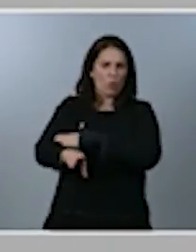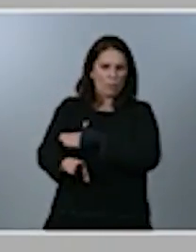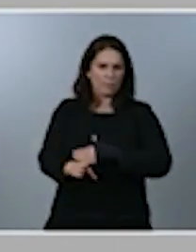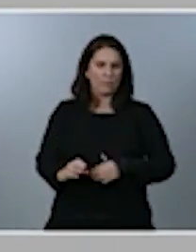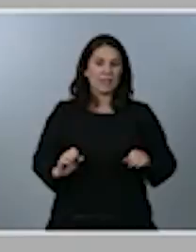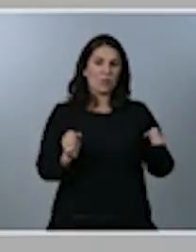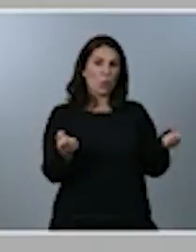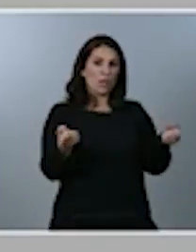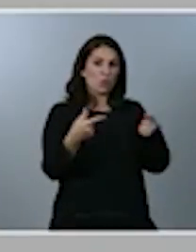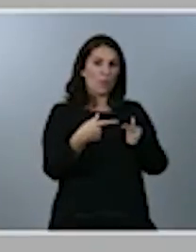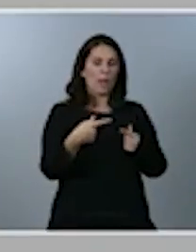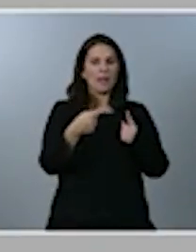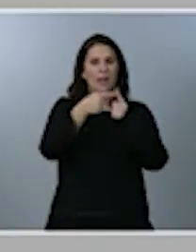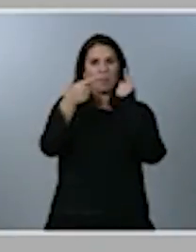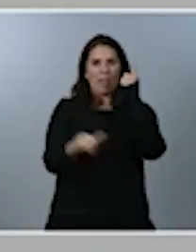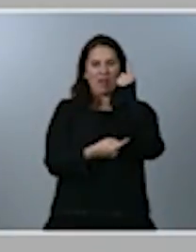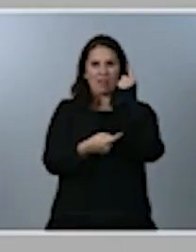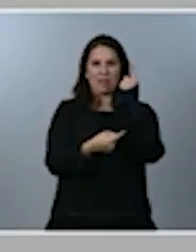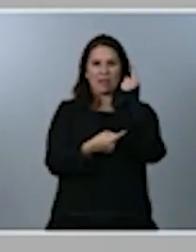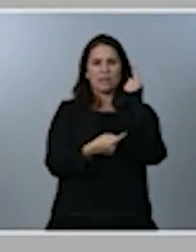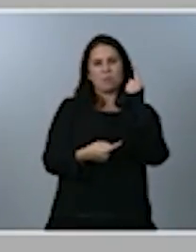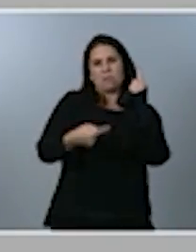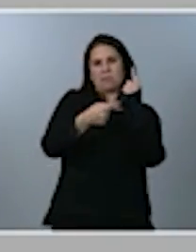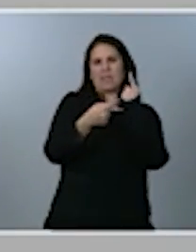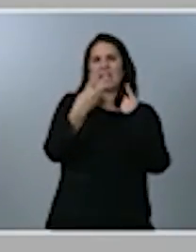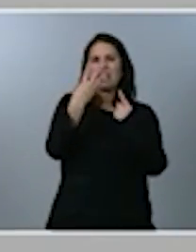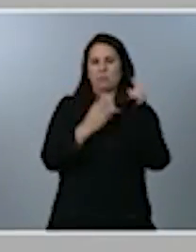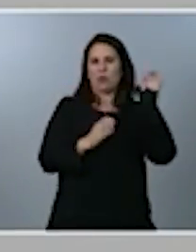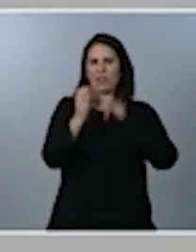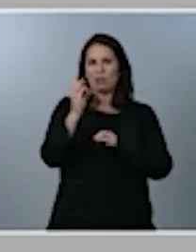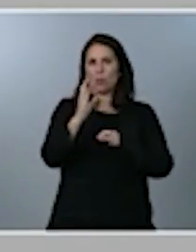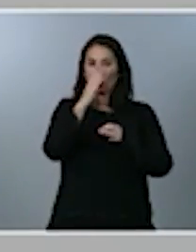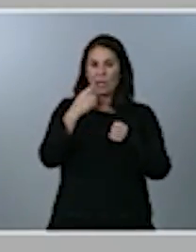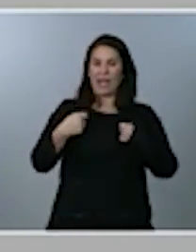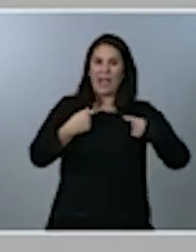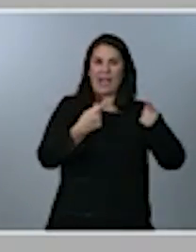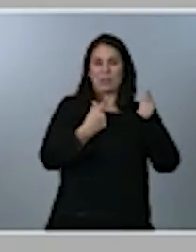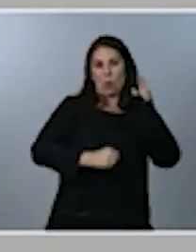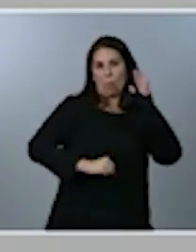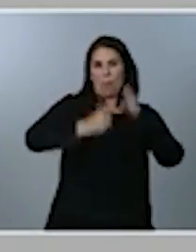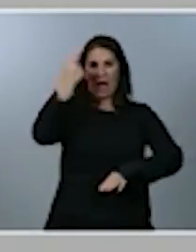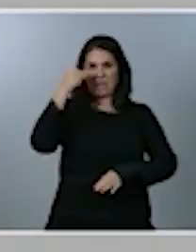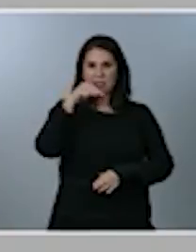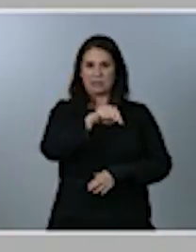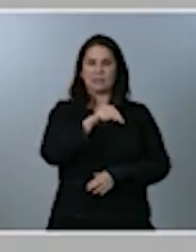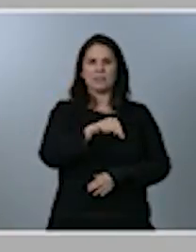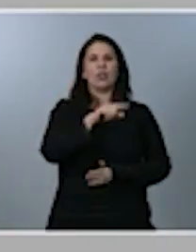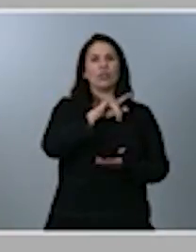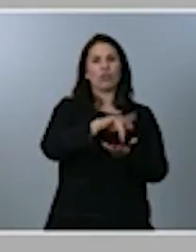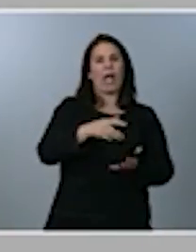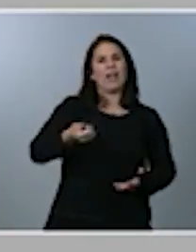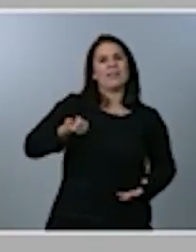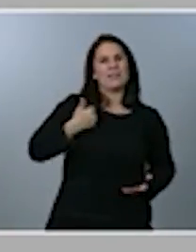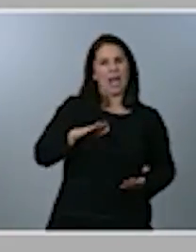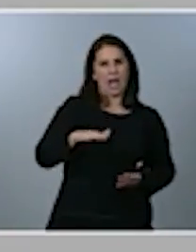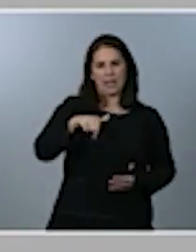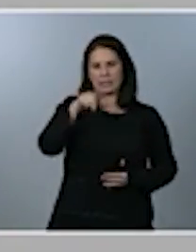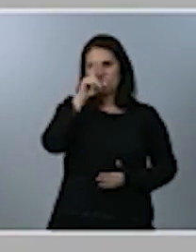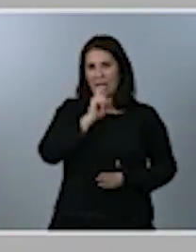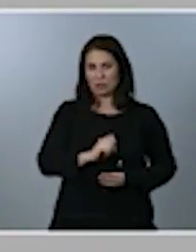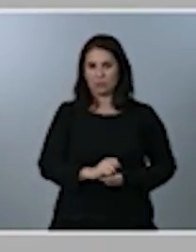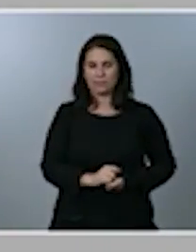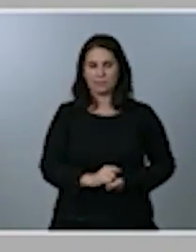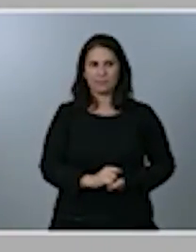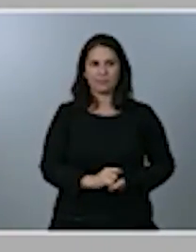va a bajar al 3%, porque el mayor gasto para combatir la pandemia se ha producido ya durante este año. Y recuerdan